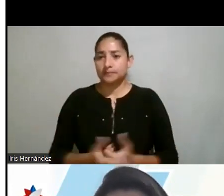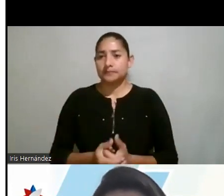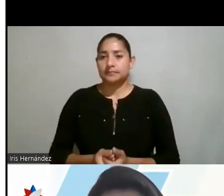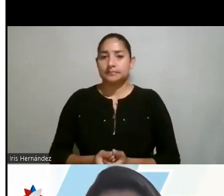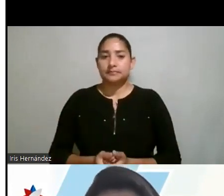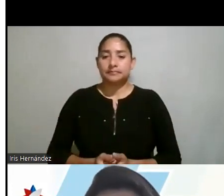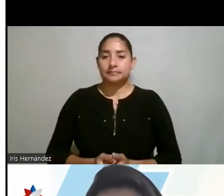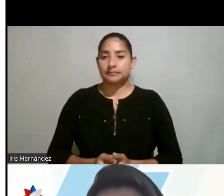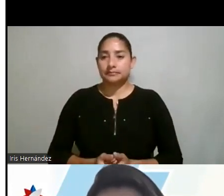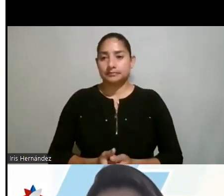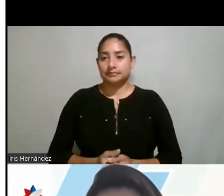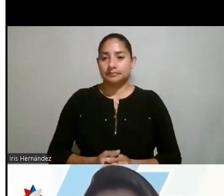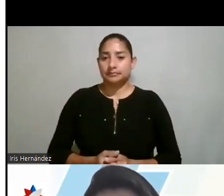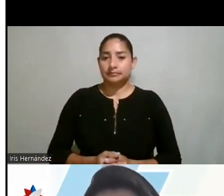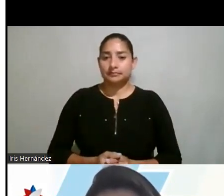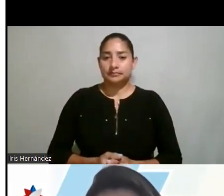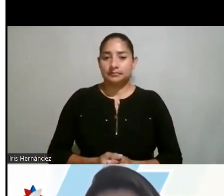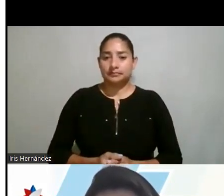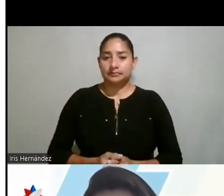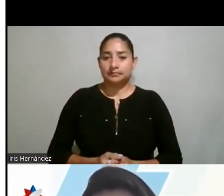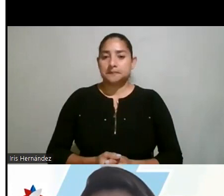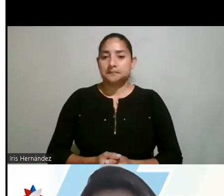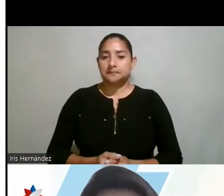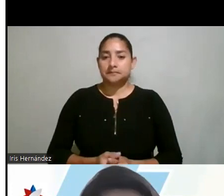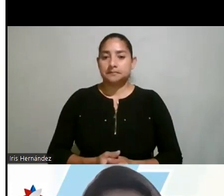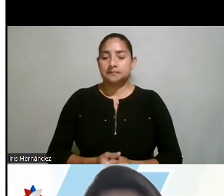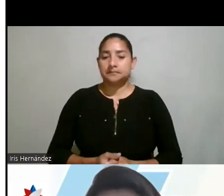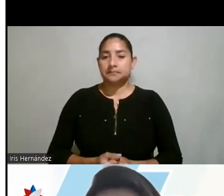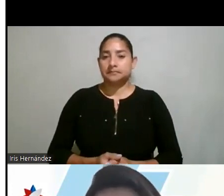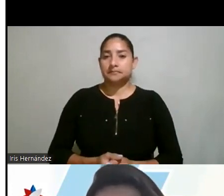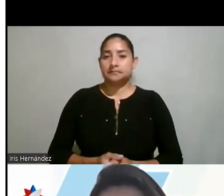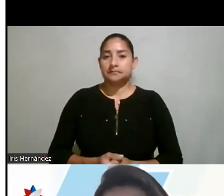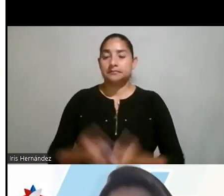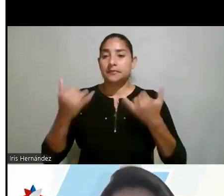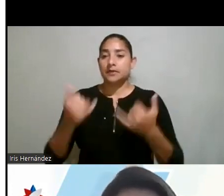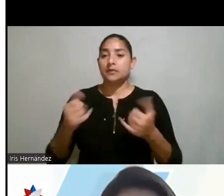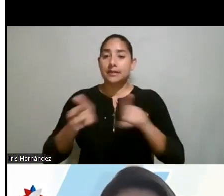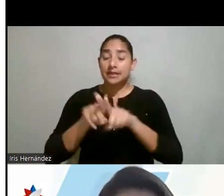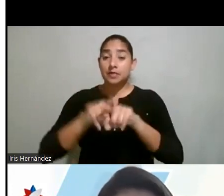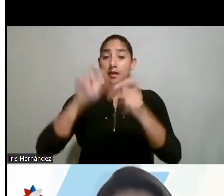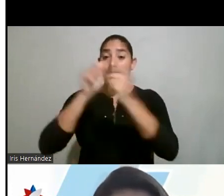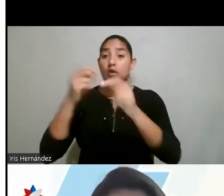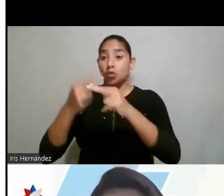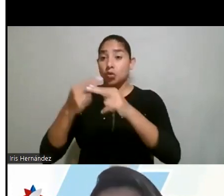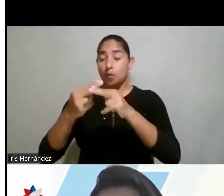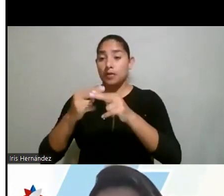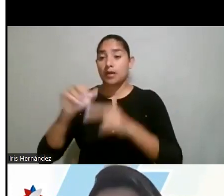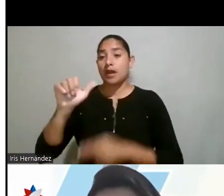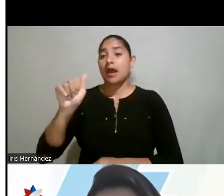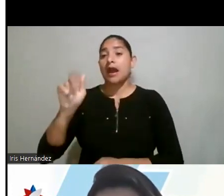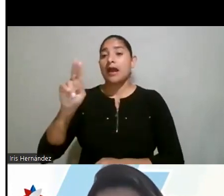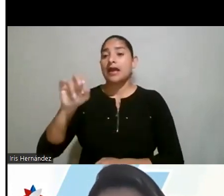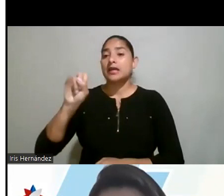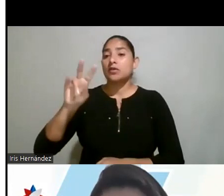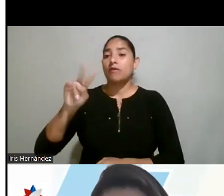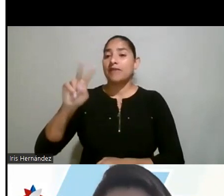faltó, tengo que actualizarle el nombre del ministerio. este, ahora tenemos también en el nombre el área de innovación.